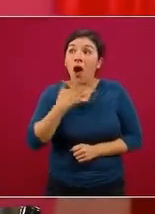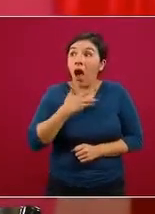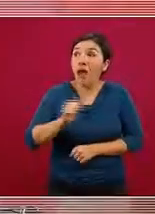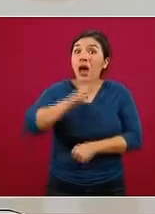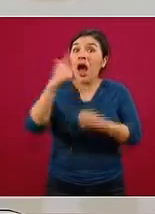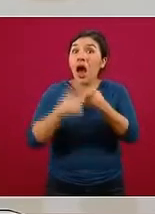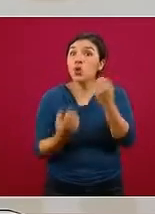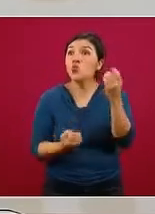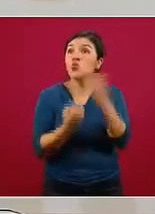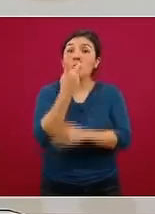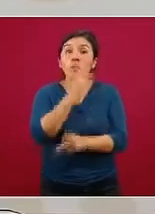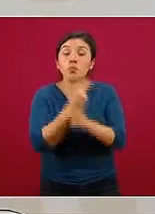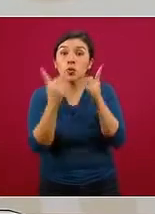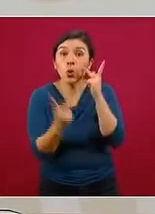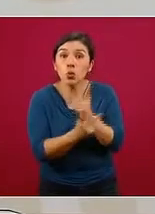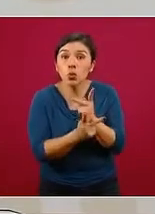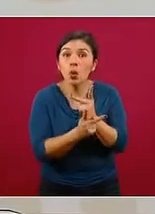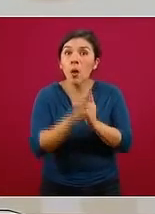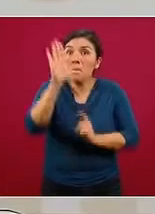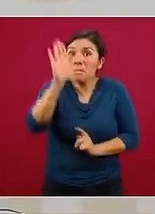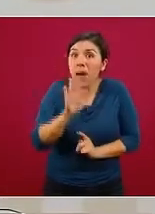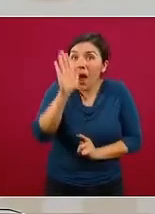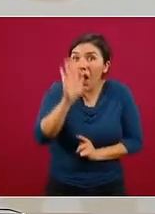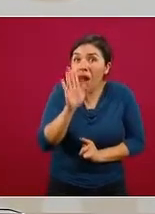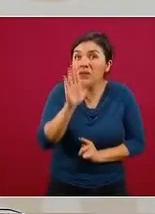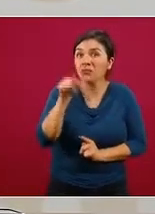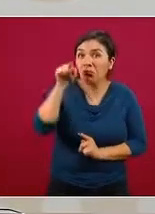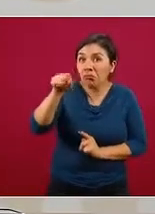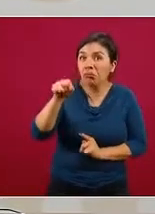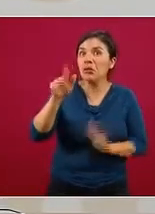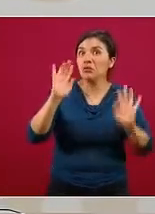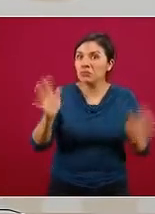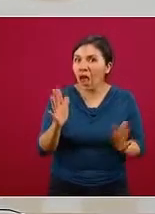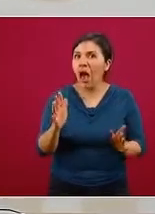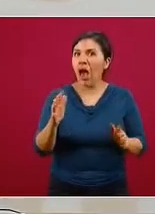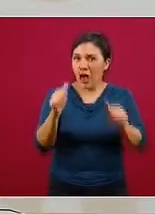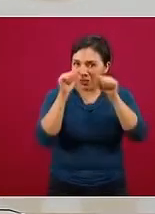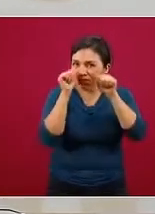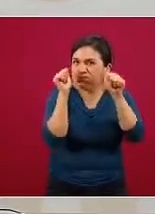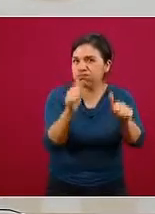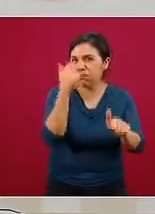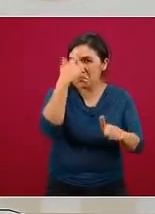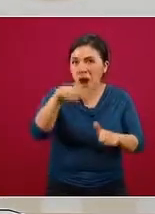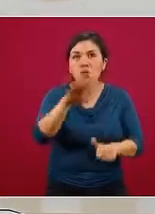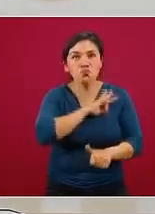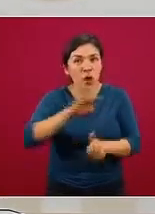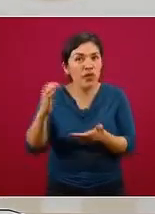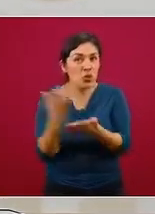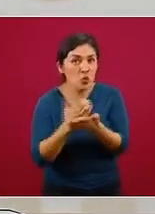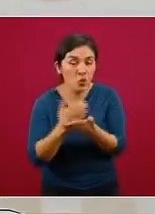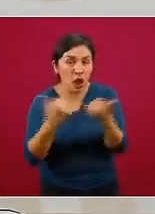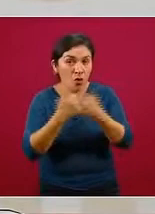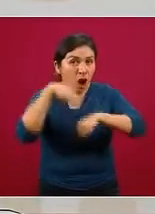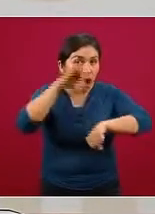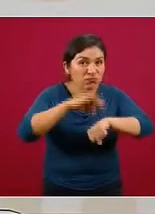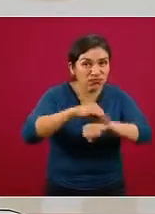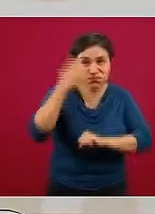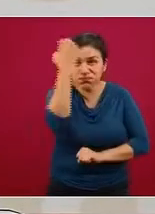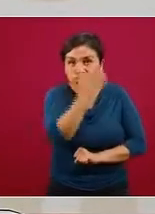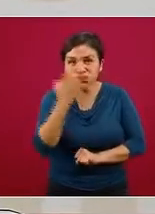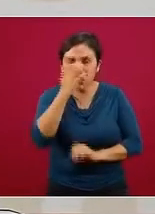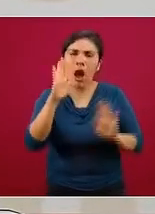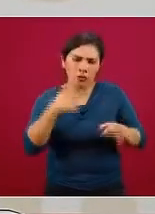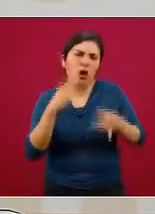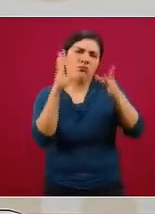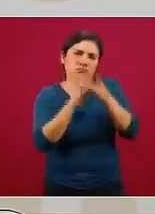un nuevo producto que pareciera ya orientarse a ser promisorio para la práctica clínica, lo